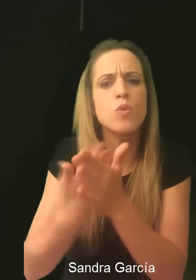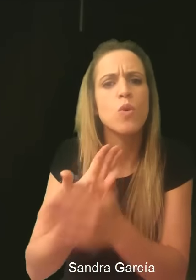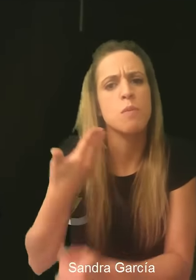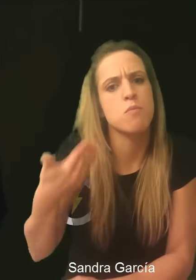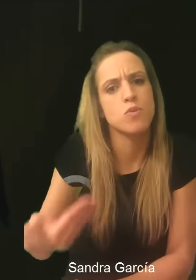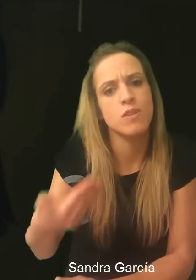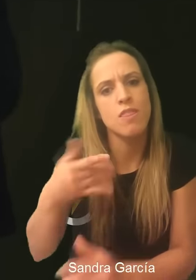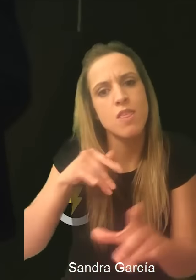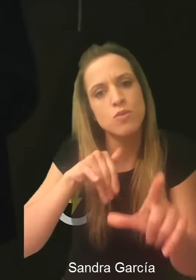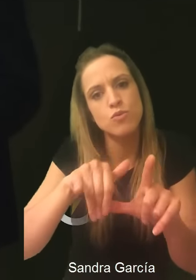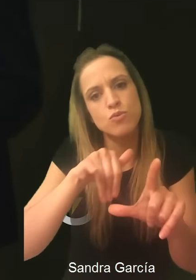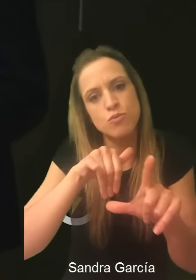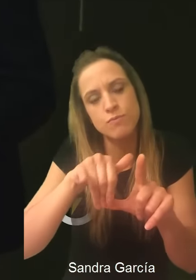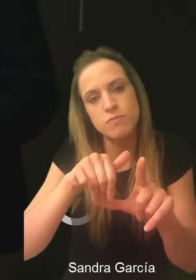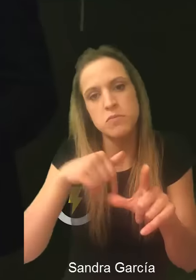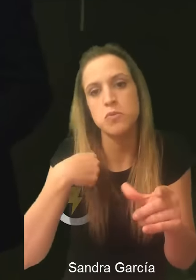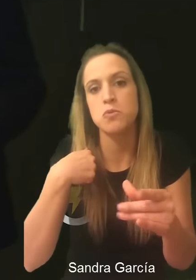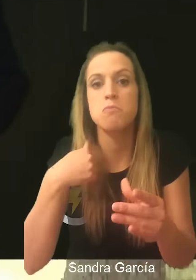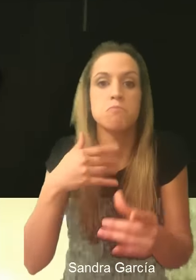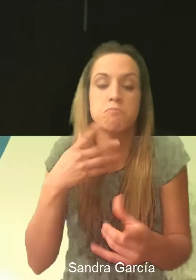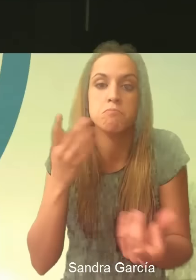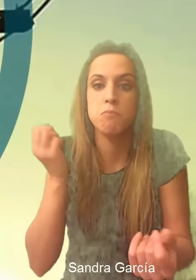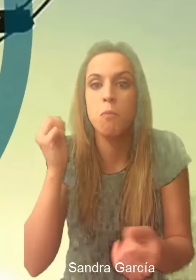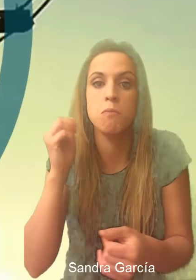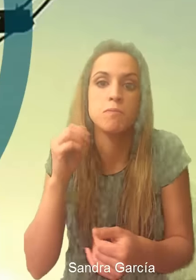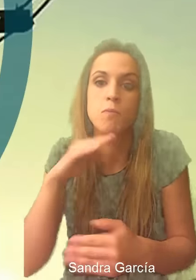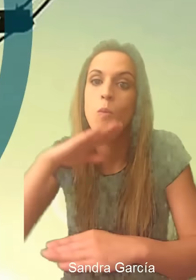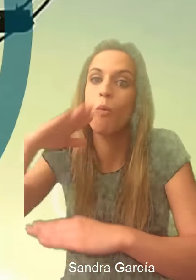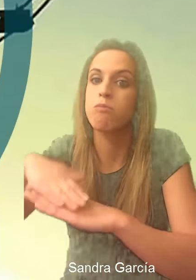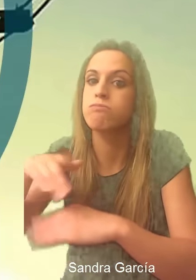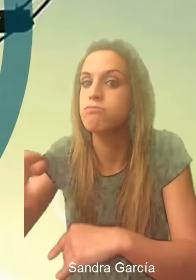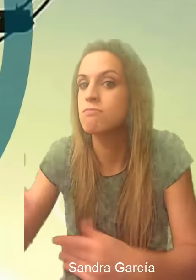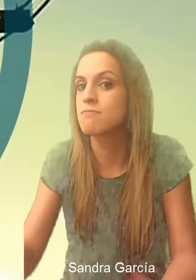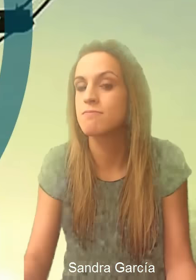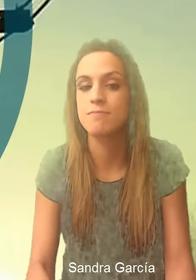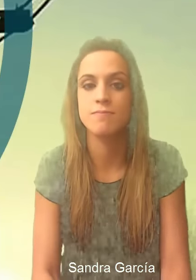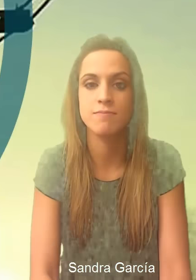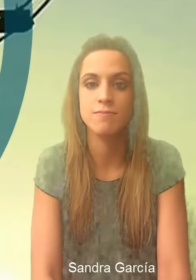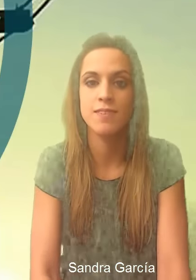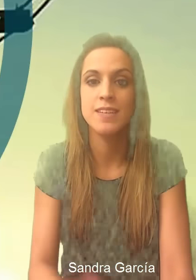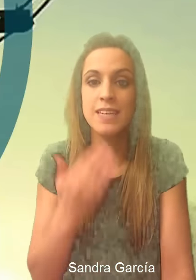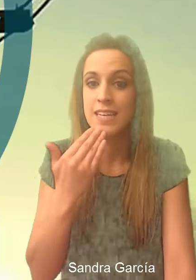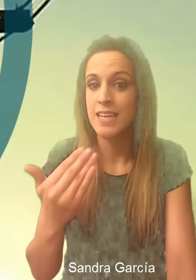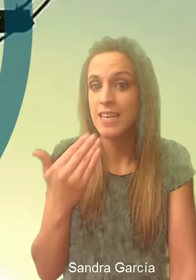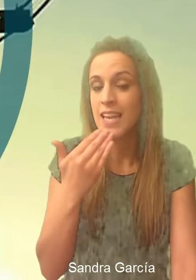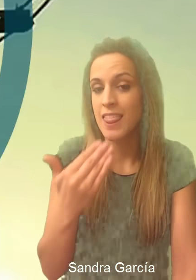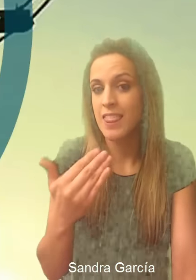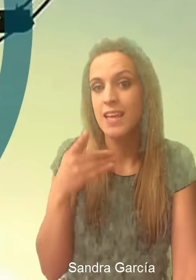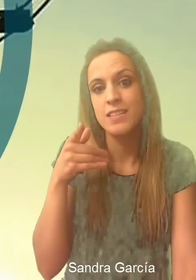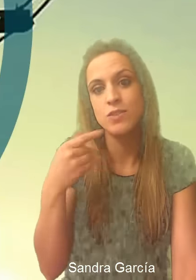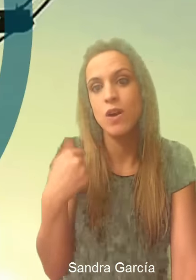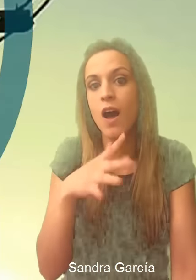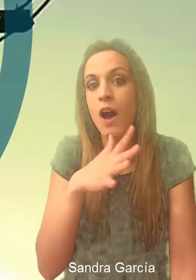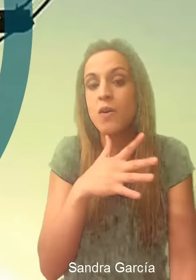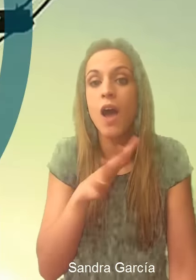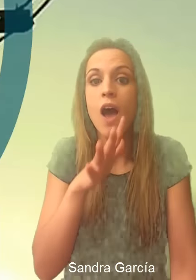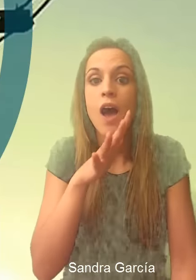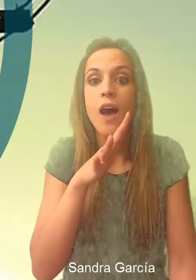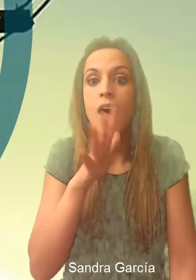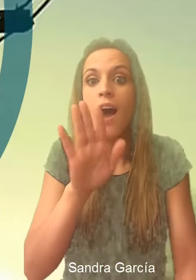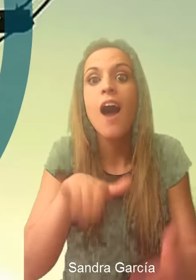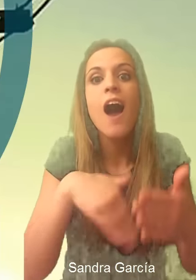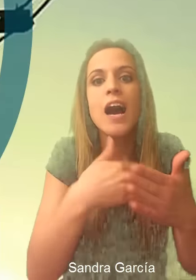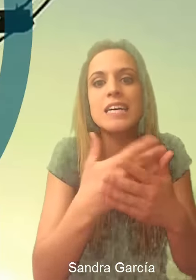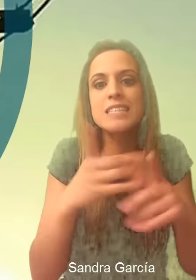ya llevo casi 300 vídeos en YouTube. Me bautizó como el SISPAS de YouTube y gracias a eso, pues hasta tengo un pequeño